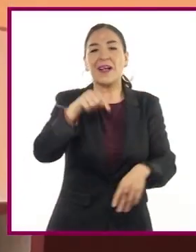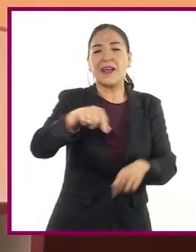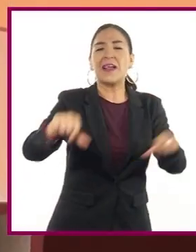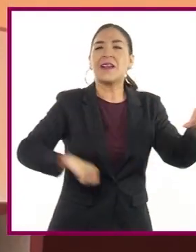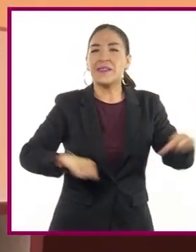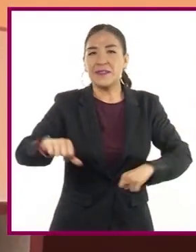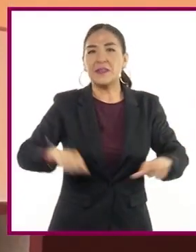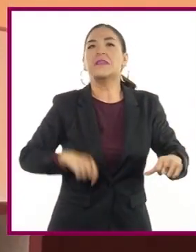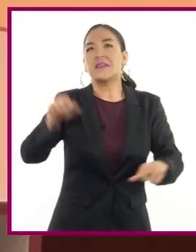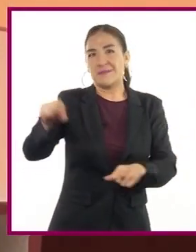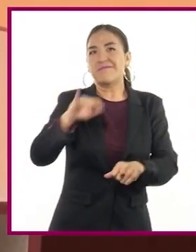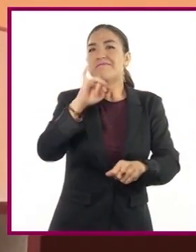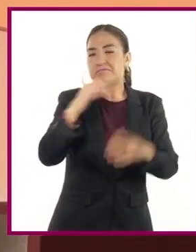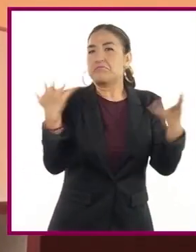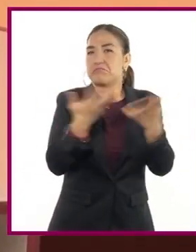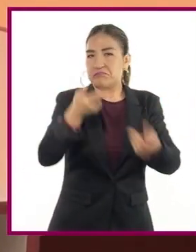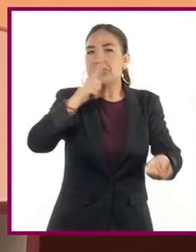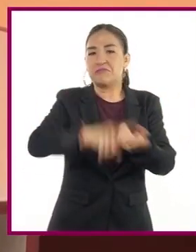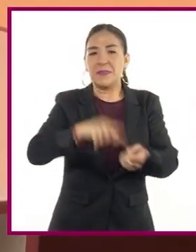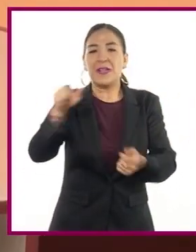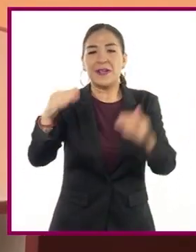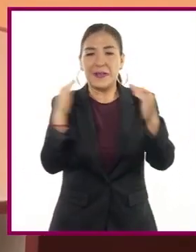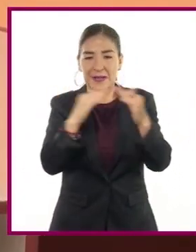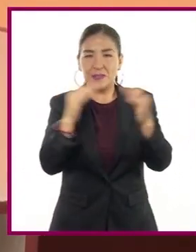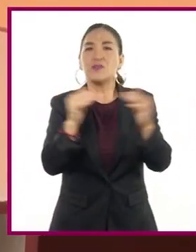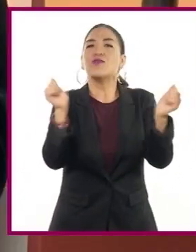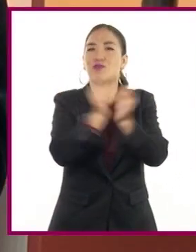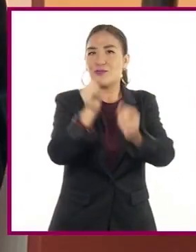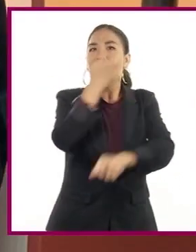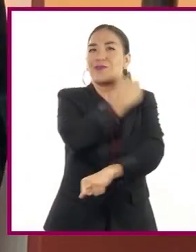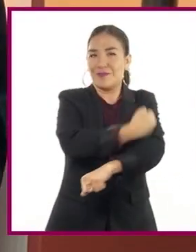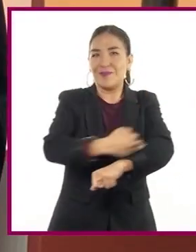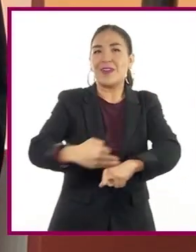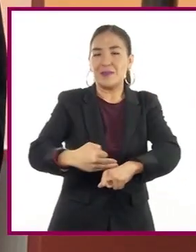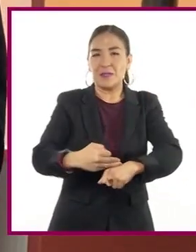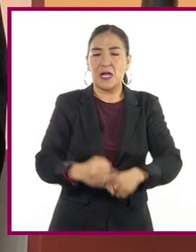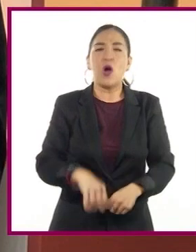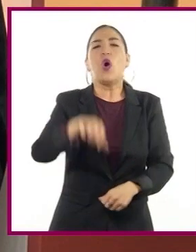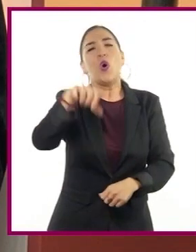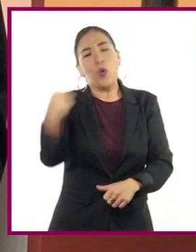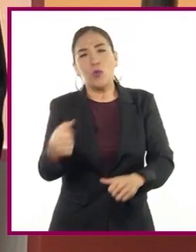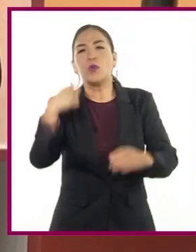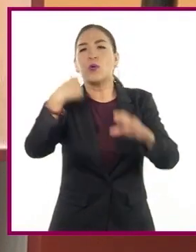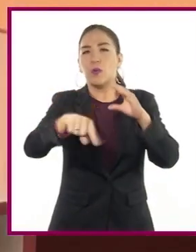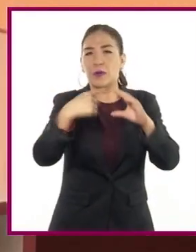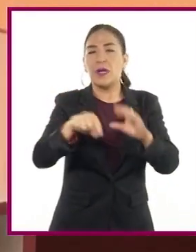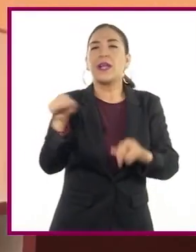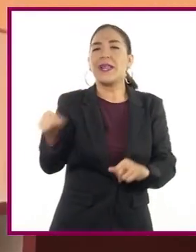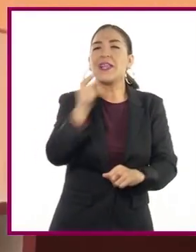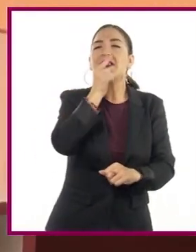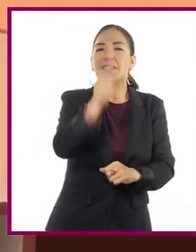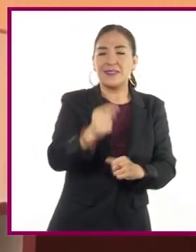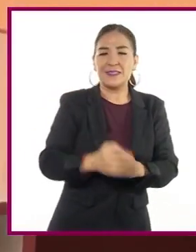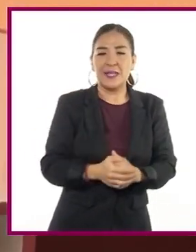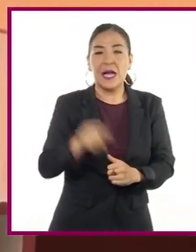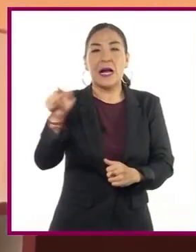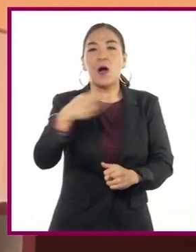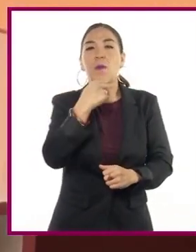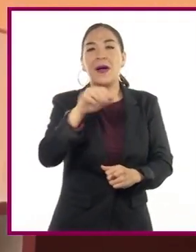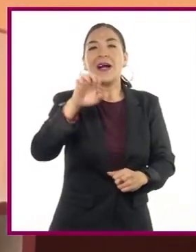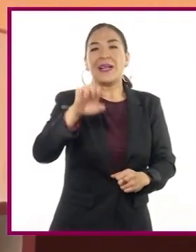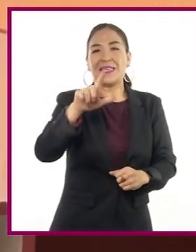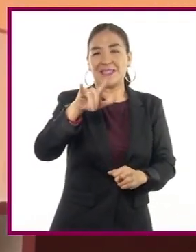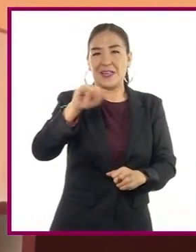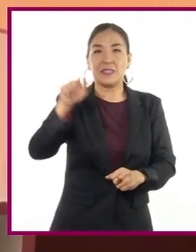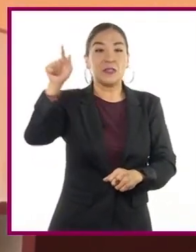que él sí realiza en casa con su familia. Este otro correo electrónico nos dice el alumno Eliezer del